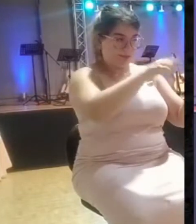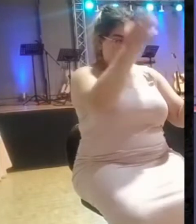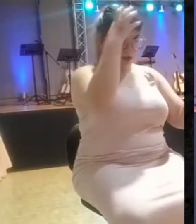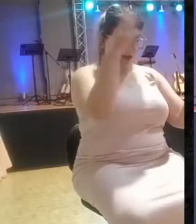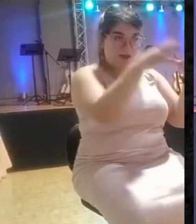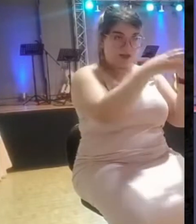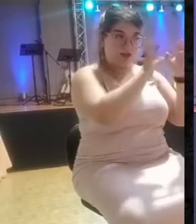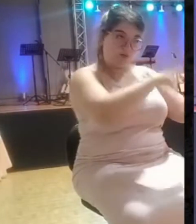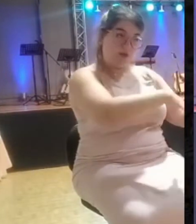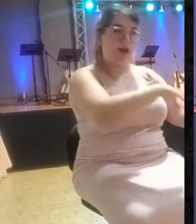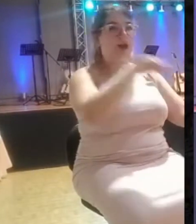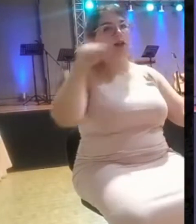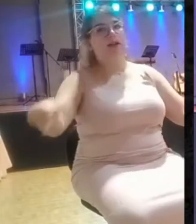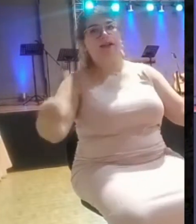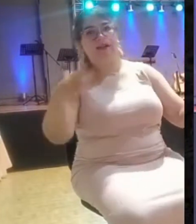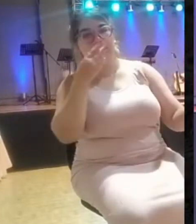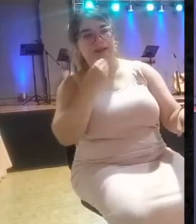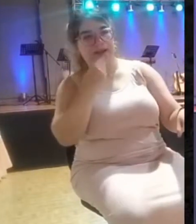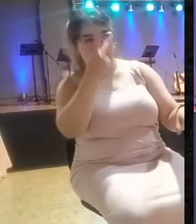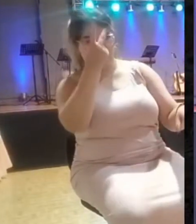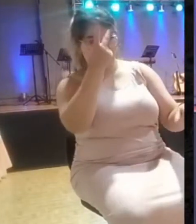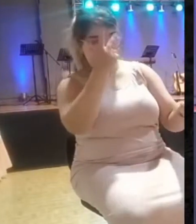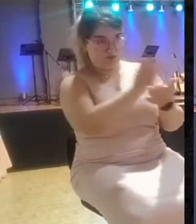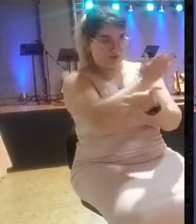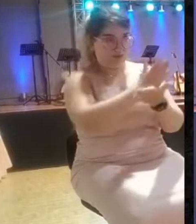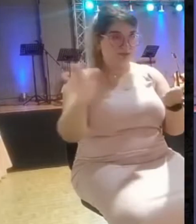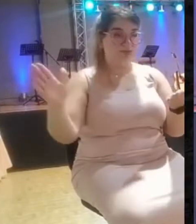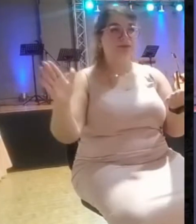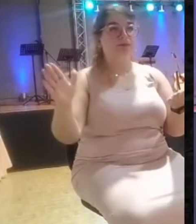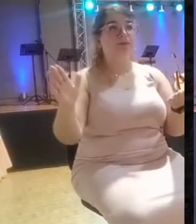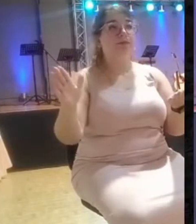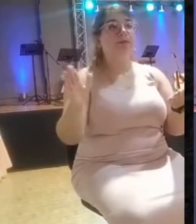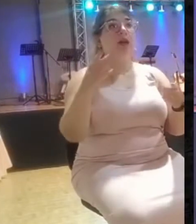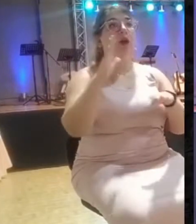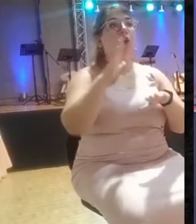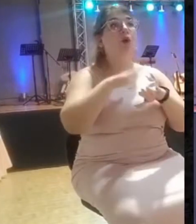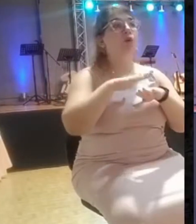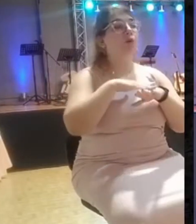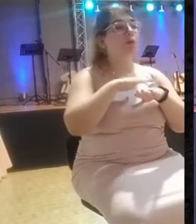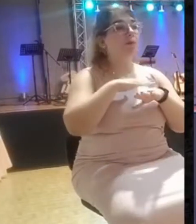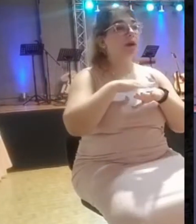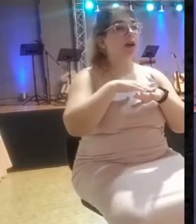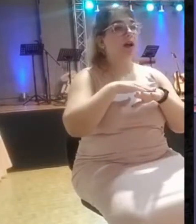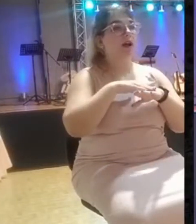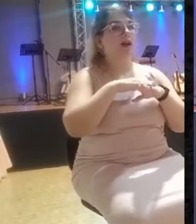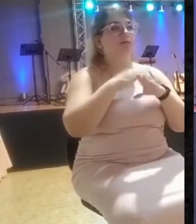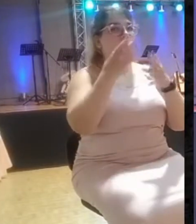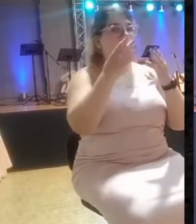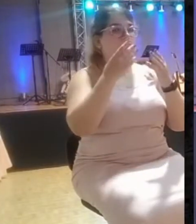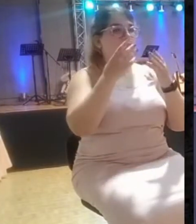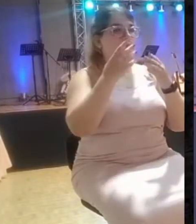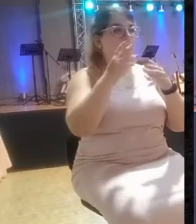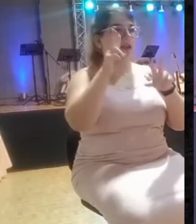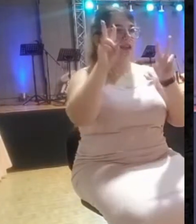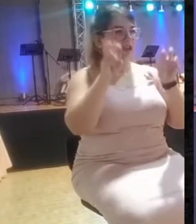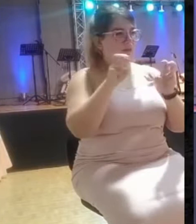de Israel, la casa de Judá y la casa de Israel. Se dividieron como consecuencia de que no estaban de acuerdo con los impuestos